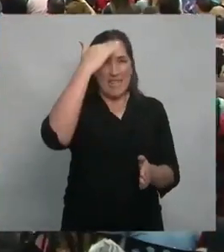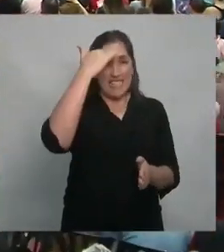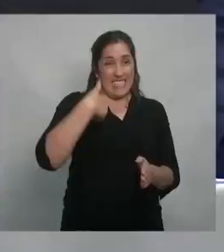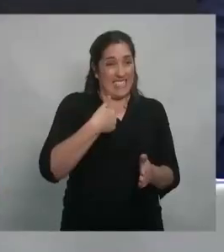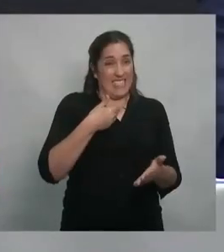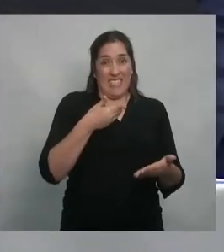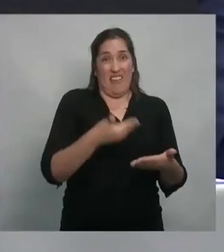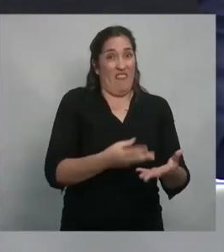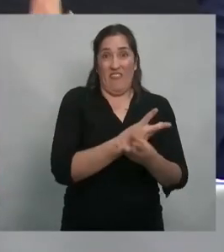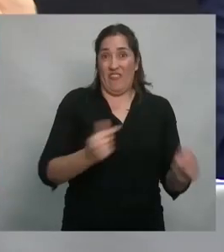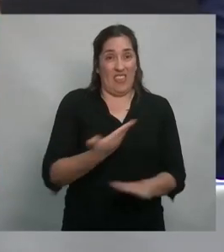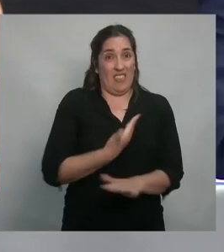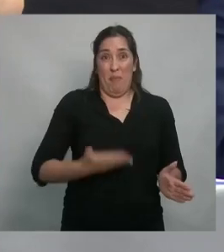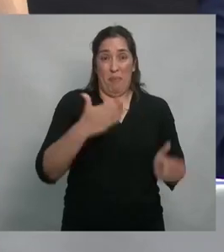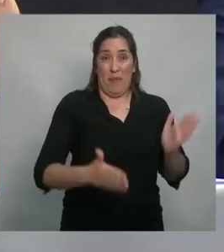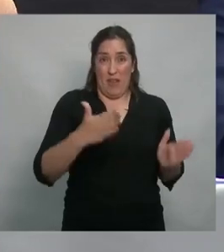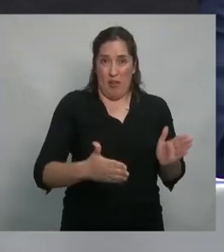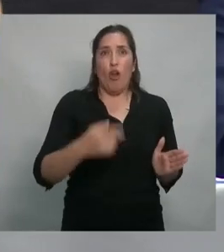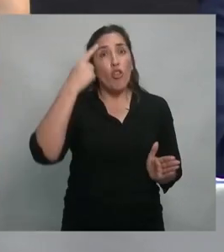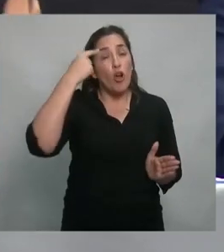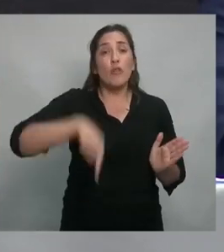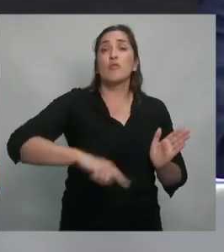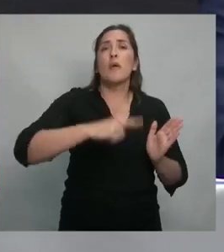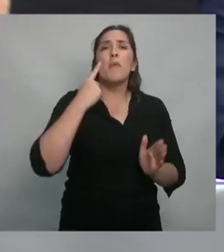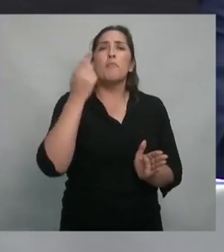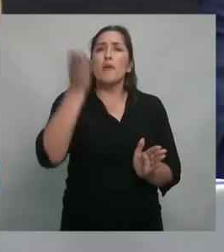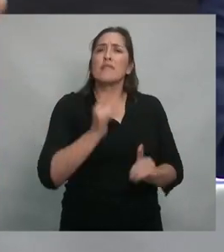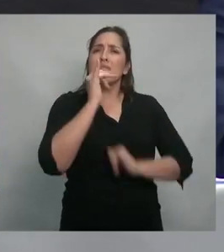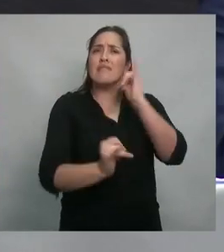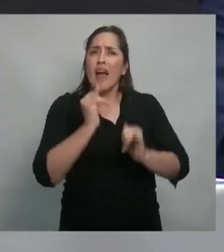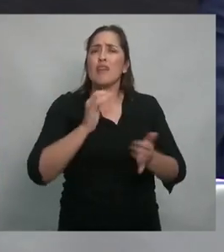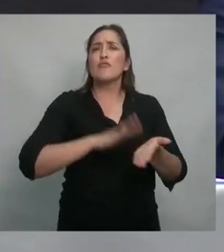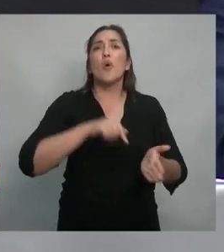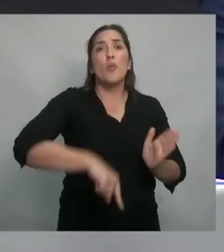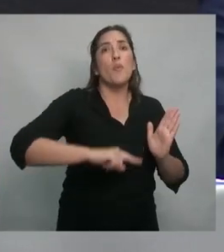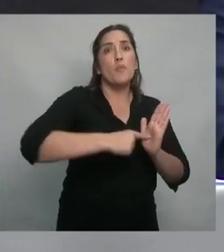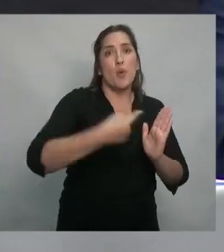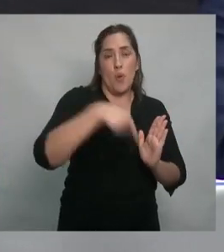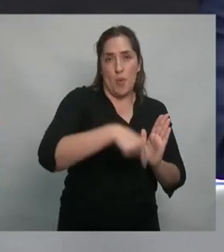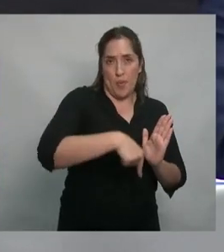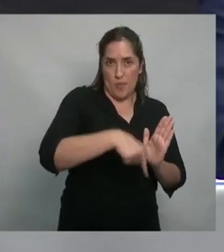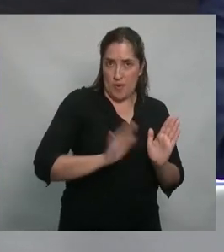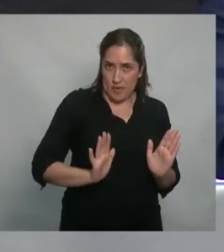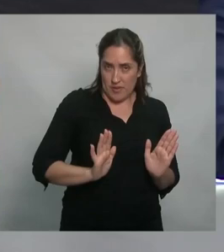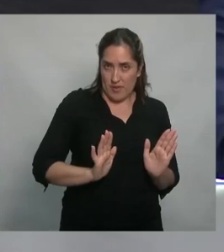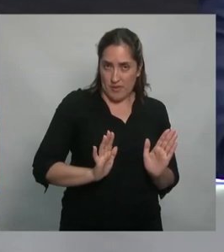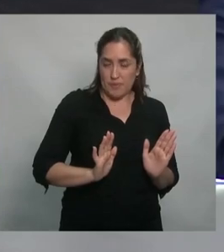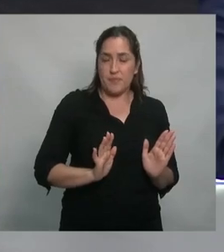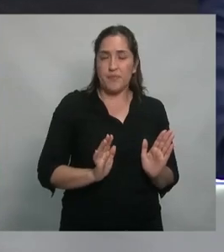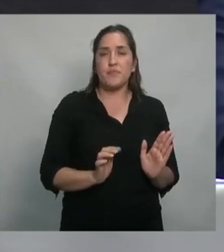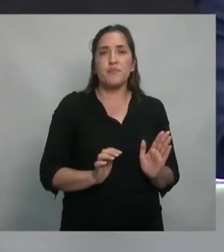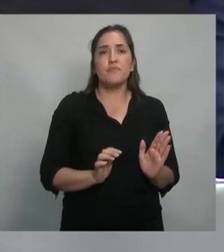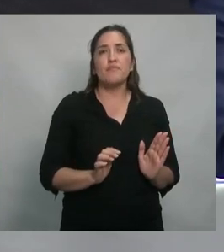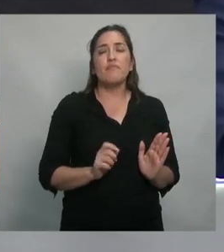de la Ciudad Autónoma de Buenos Aires, para que nadie se ponga a discutir la diferencia. De acuerdo